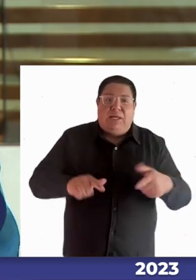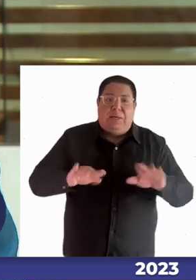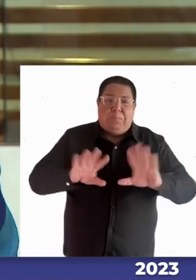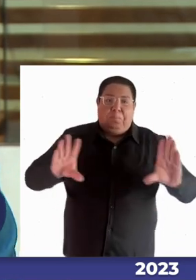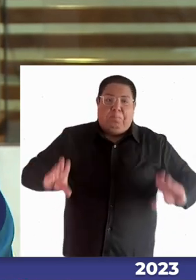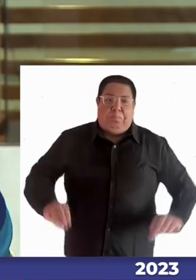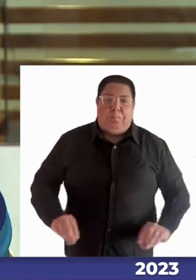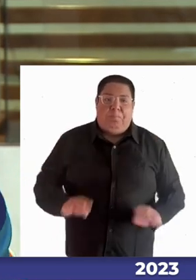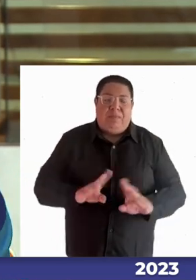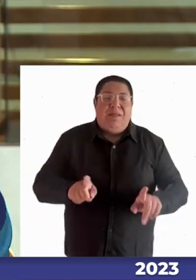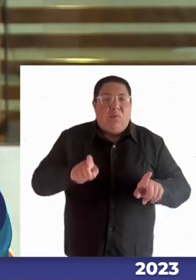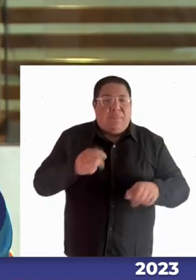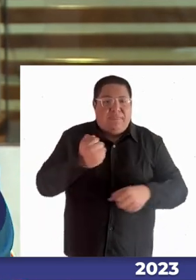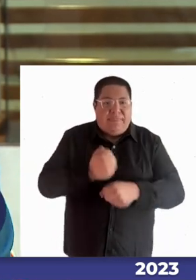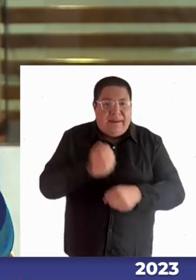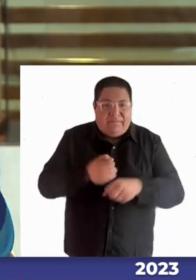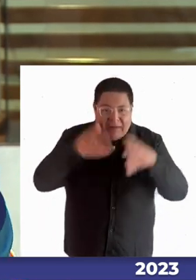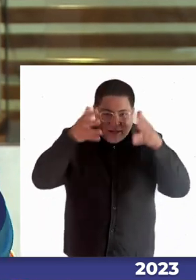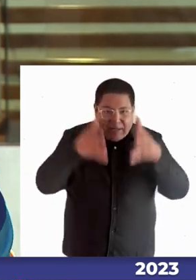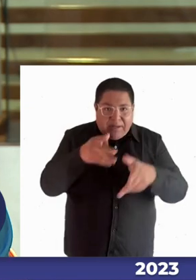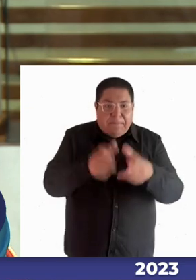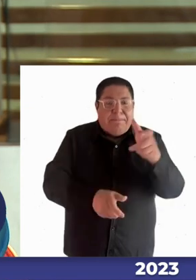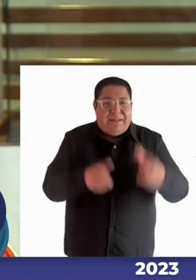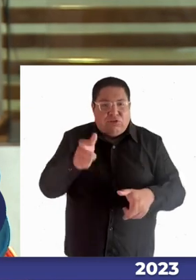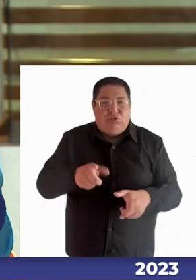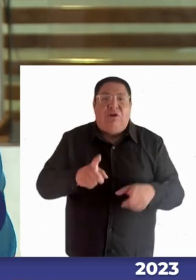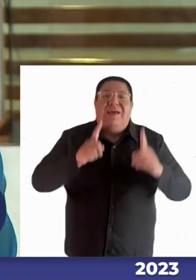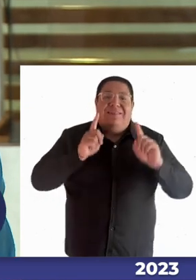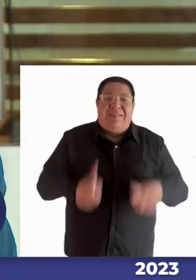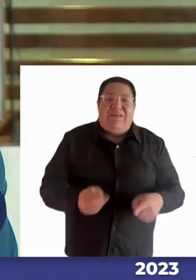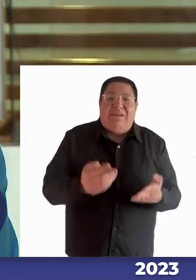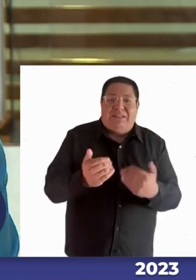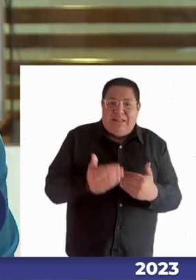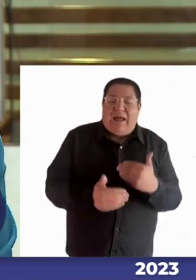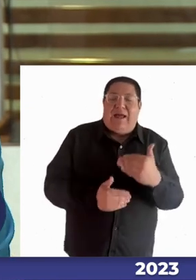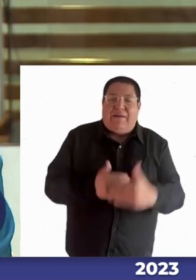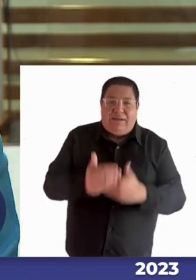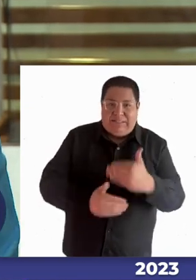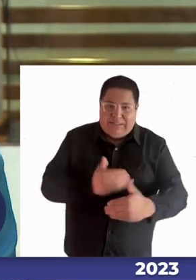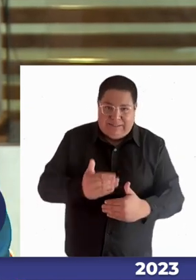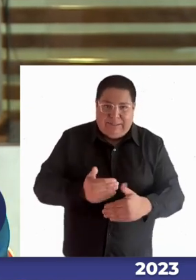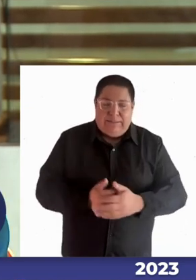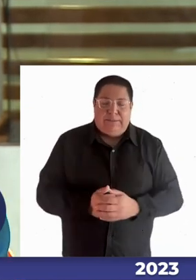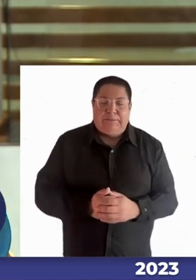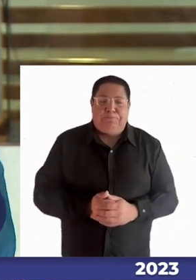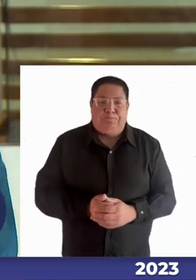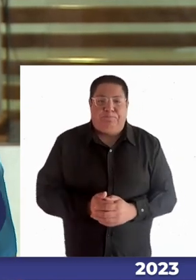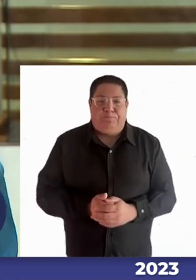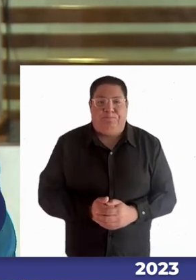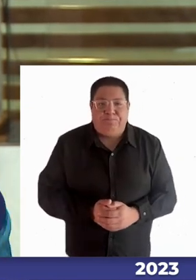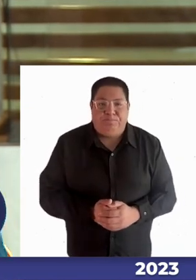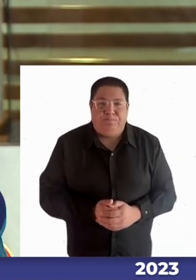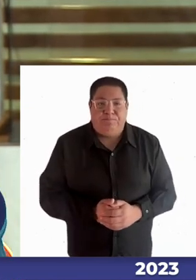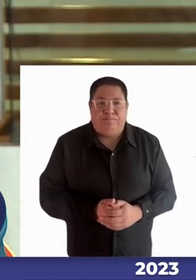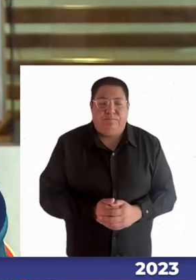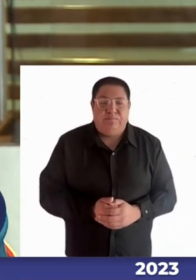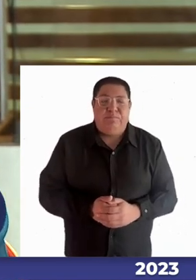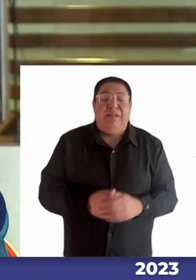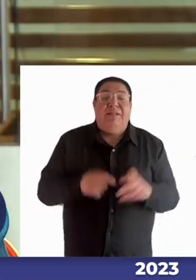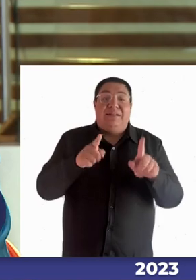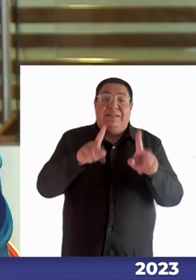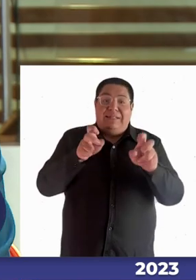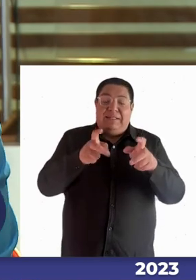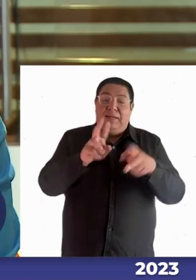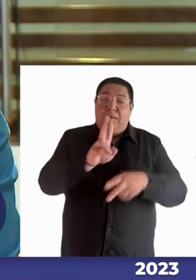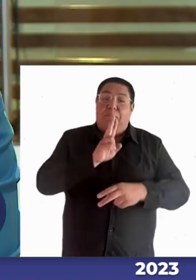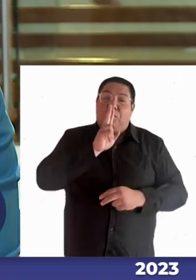ahí es trabajar por las personas y seguir avanzando en estos temas y bueno yéndonos más hacia la pregunta además